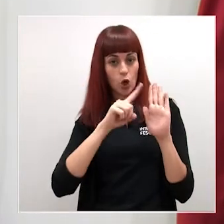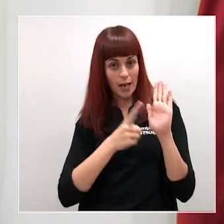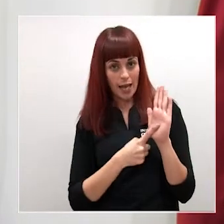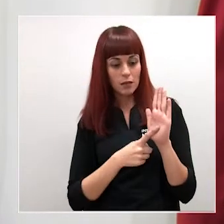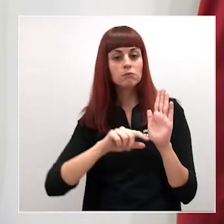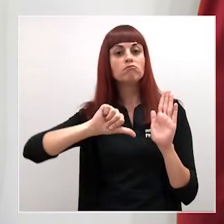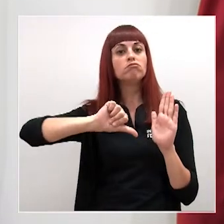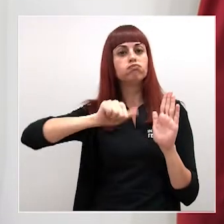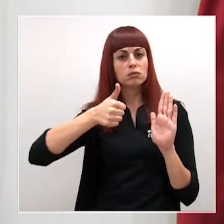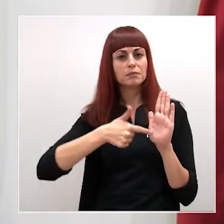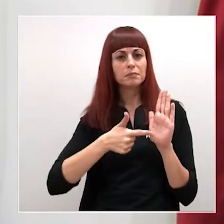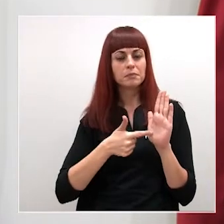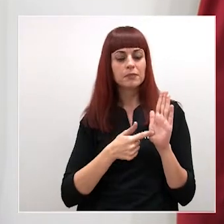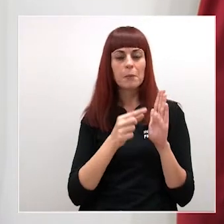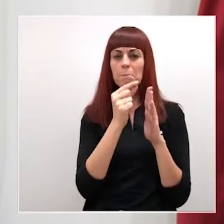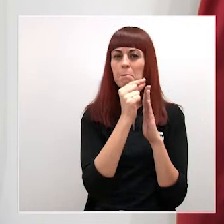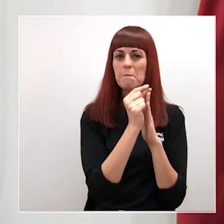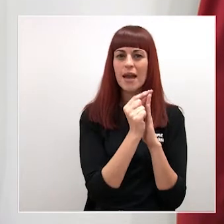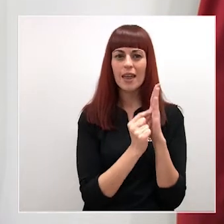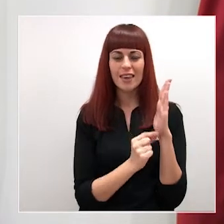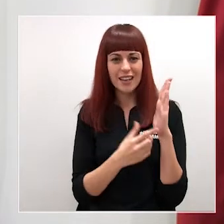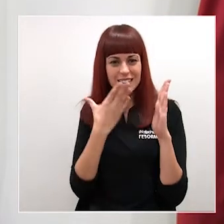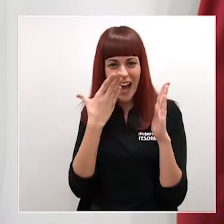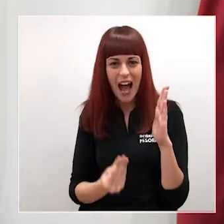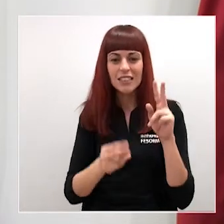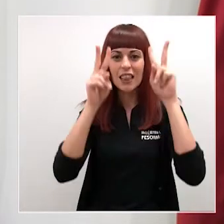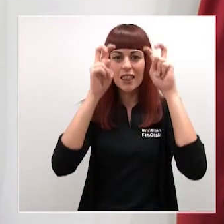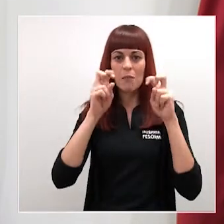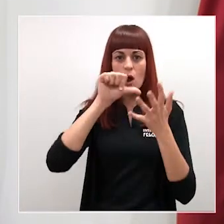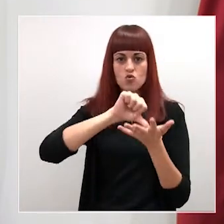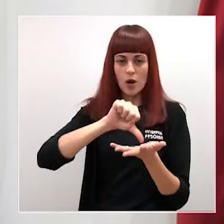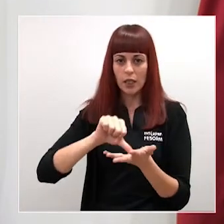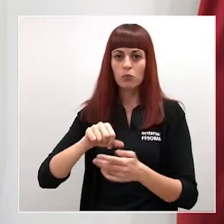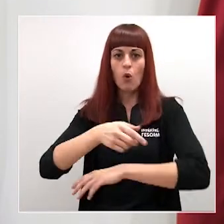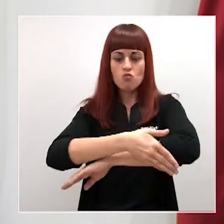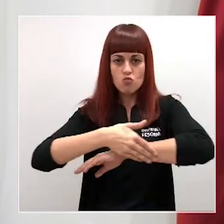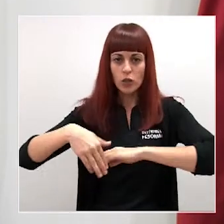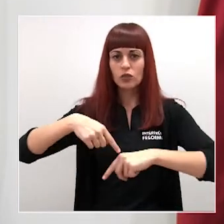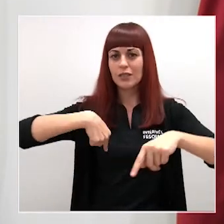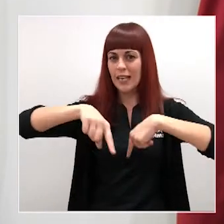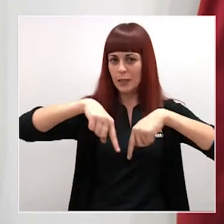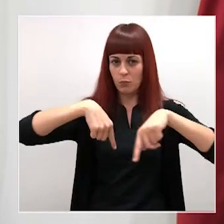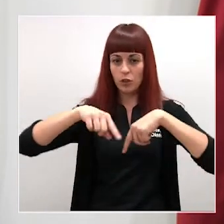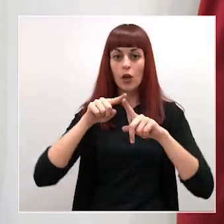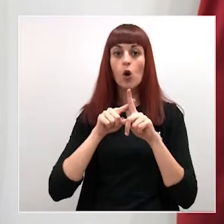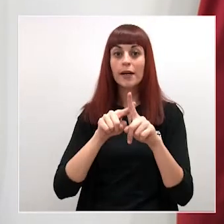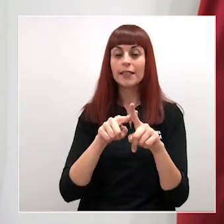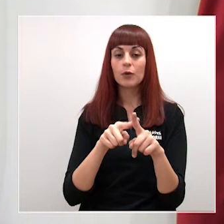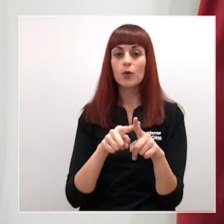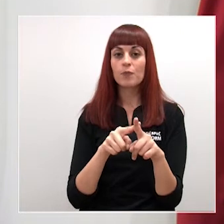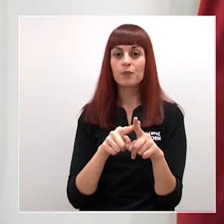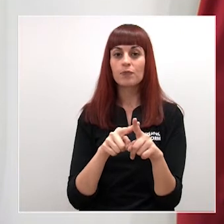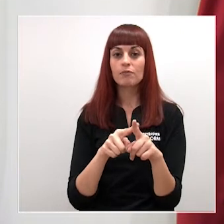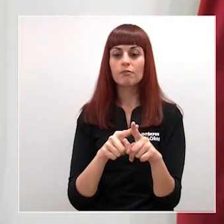incluye una amplia batería de medidas en materia de urbanismo, puertos y transporte con el objetivo de favorecer